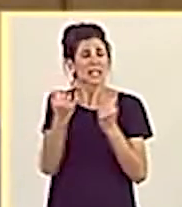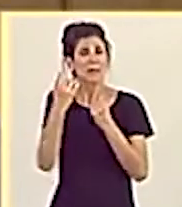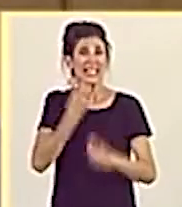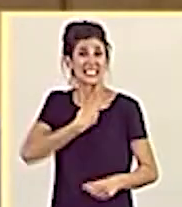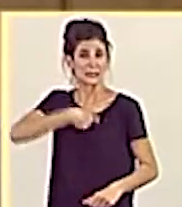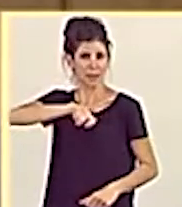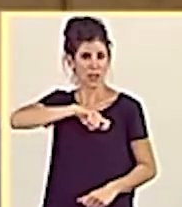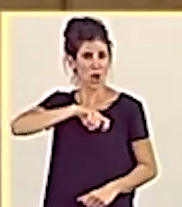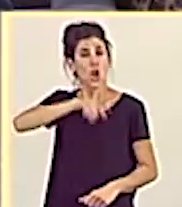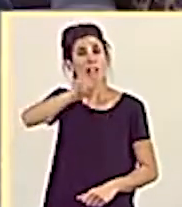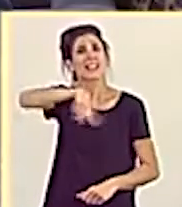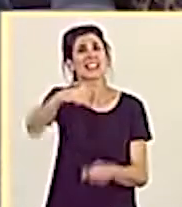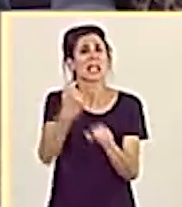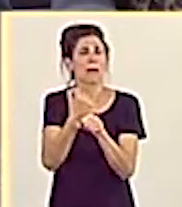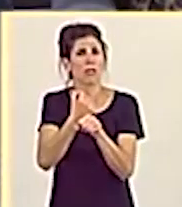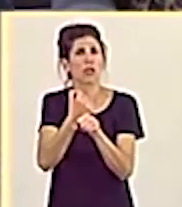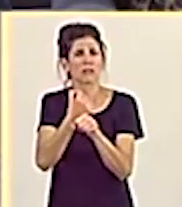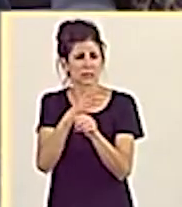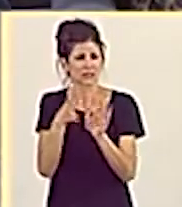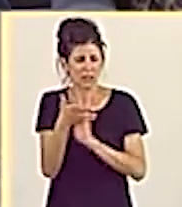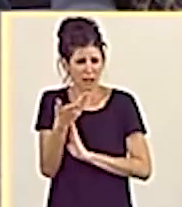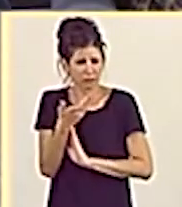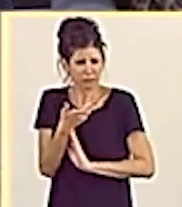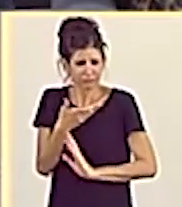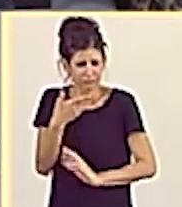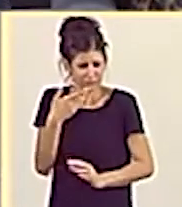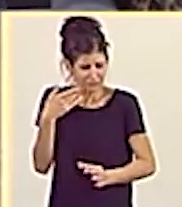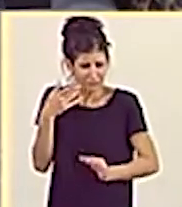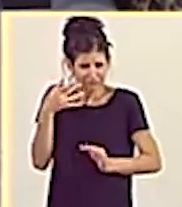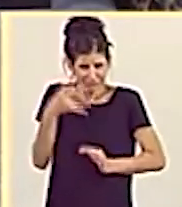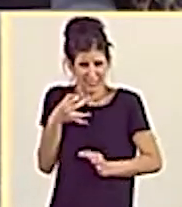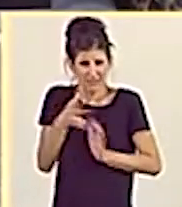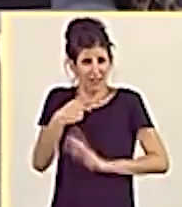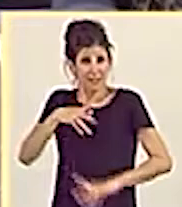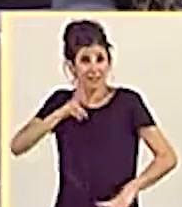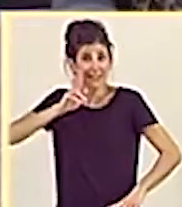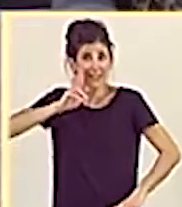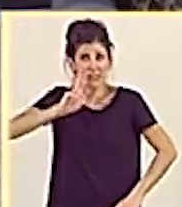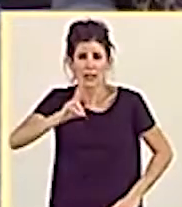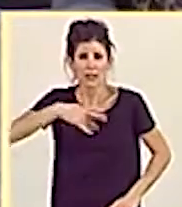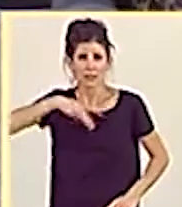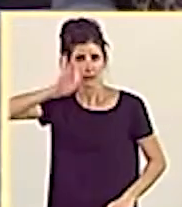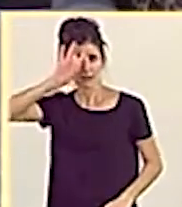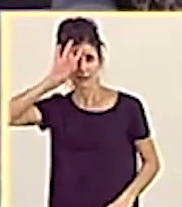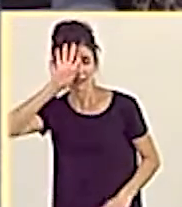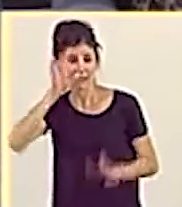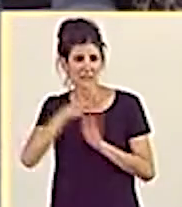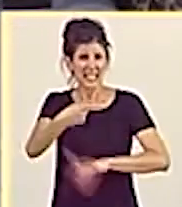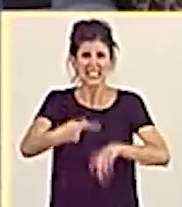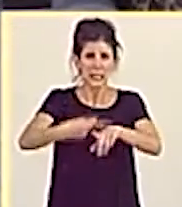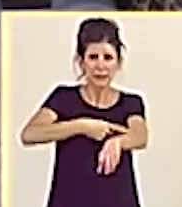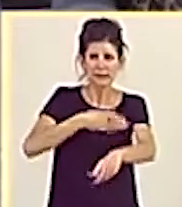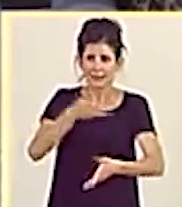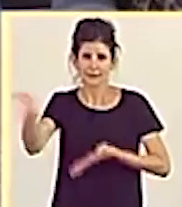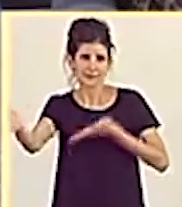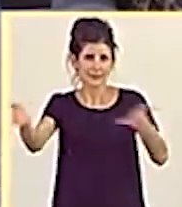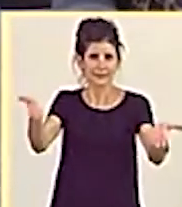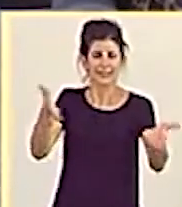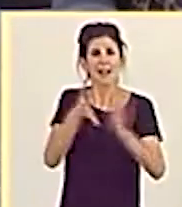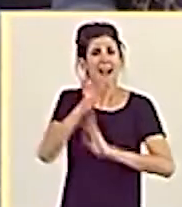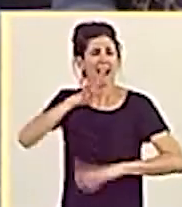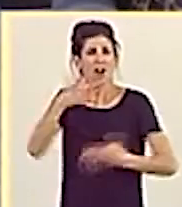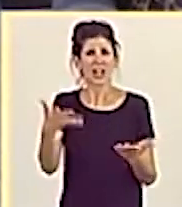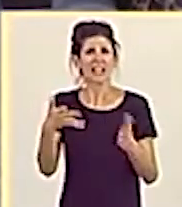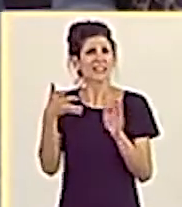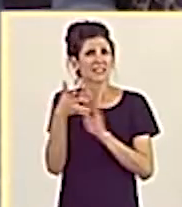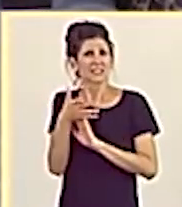español trabajador y honrado que vea tónito como extremistas de un lado y del otro se dedican ahora